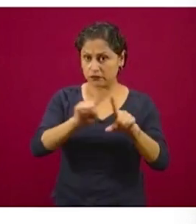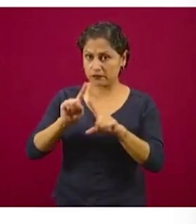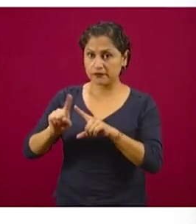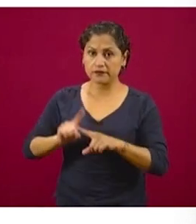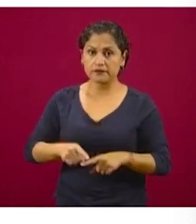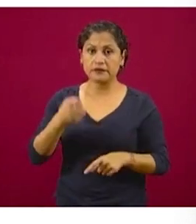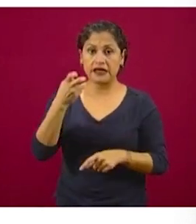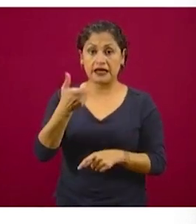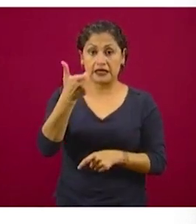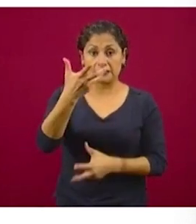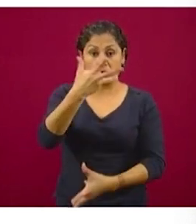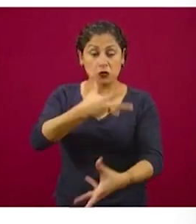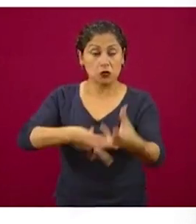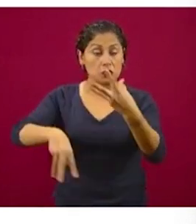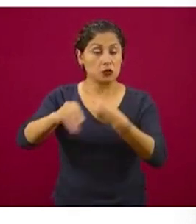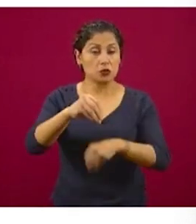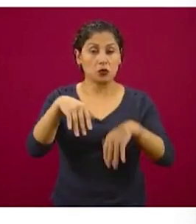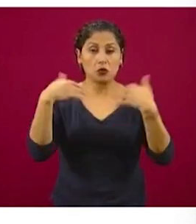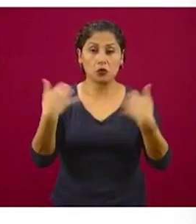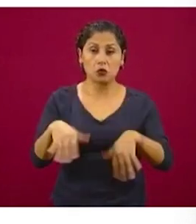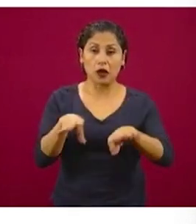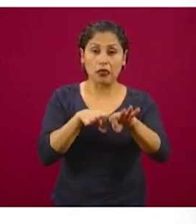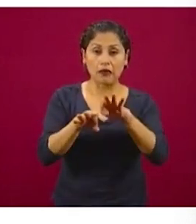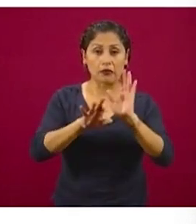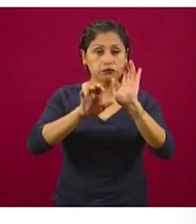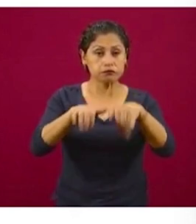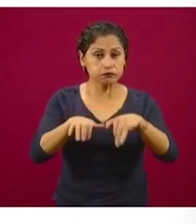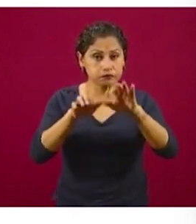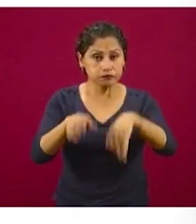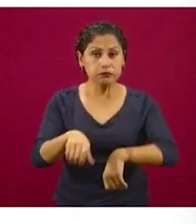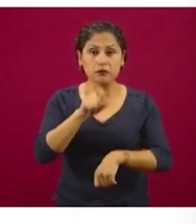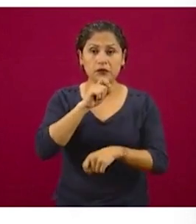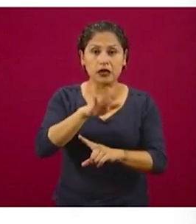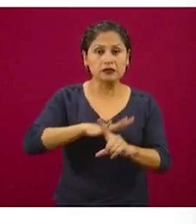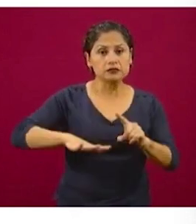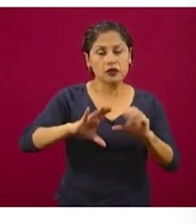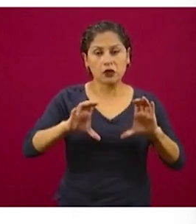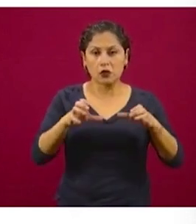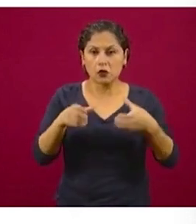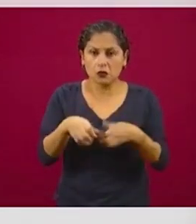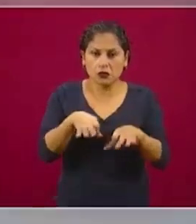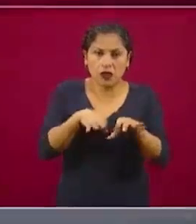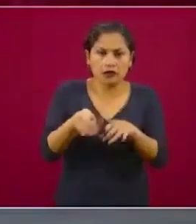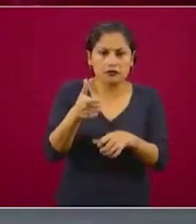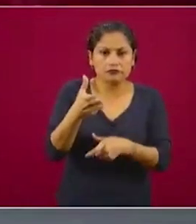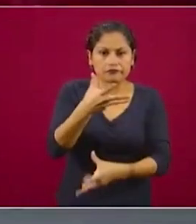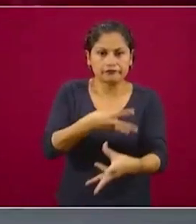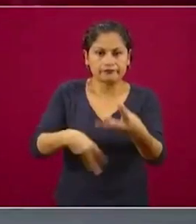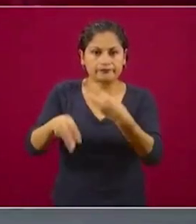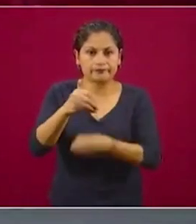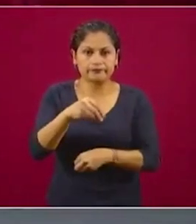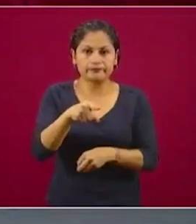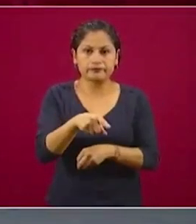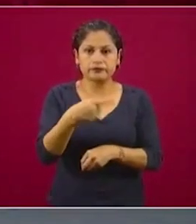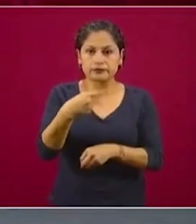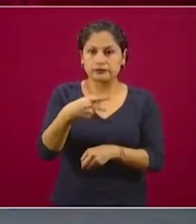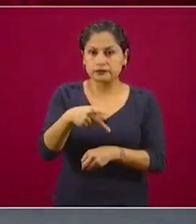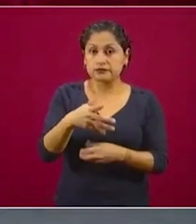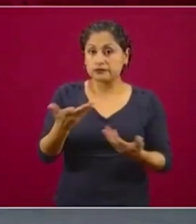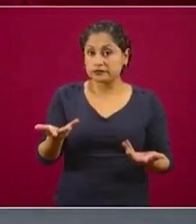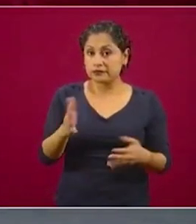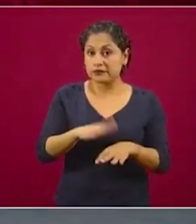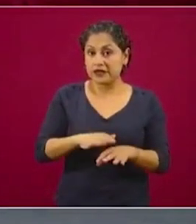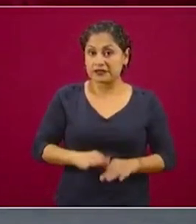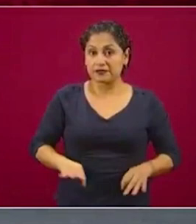derrama económica, generación de empleo, mano de obra local, el trabajo de la comunidad y lo más importante, pues decidir